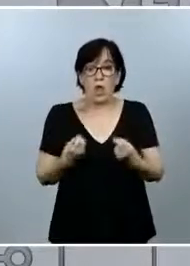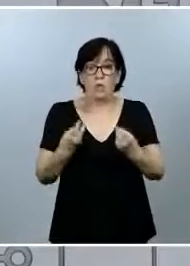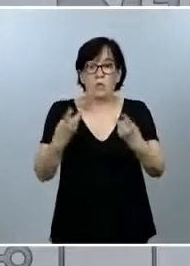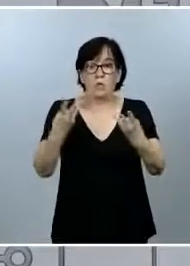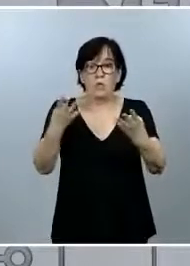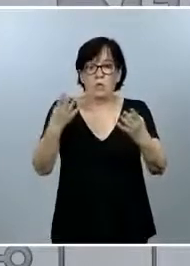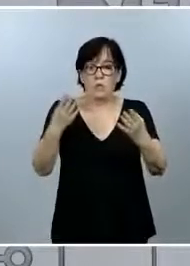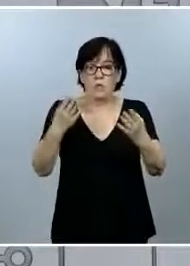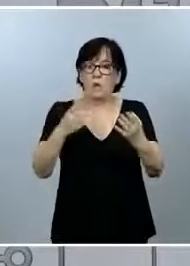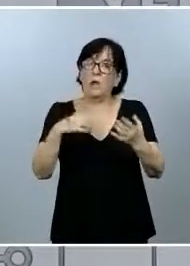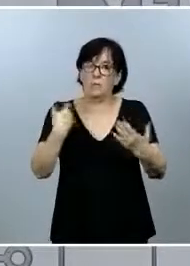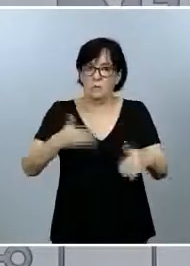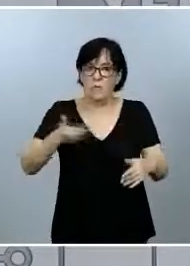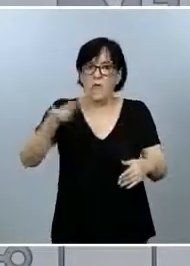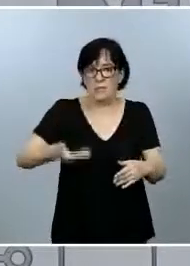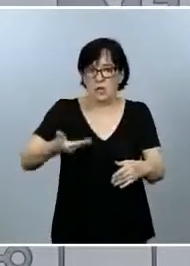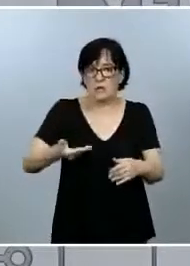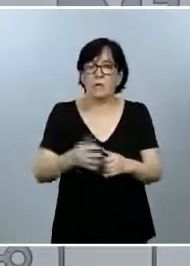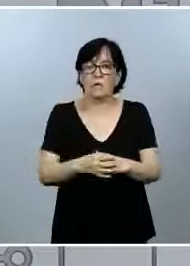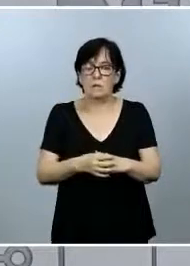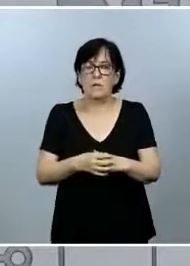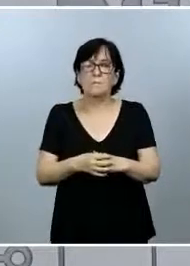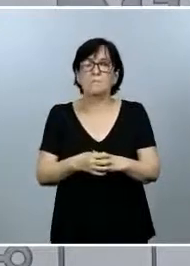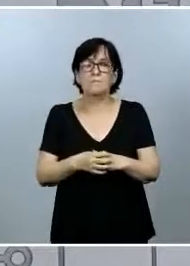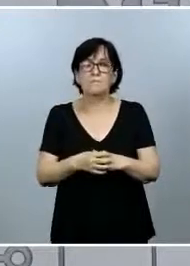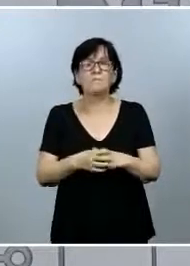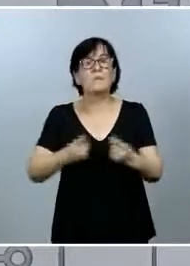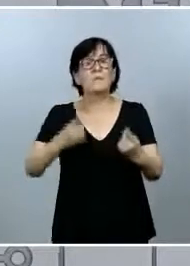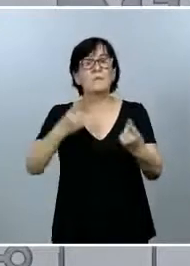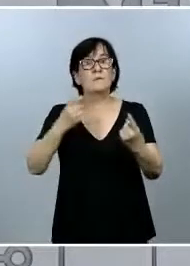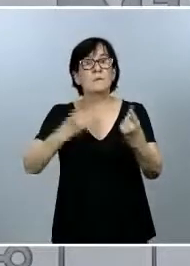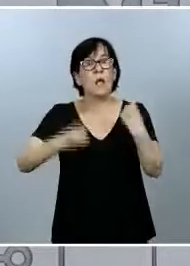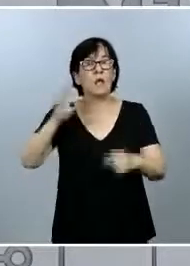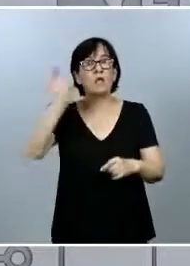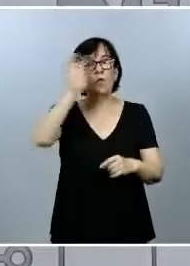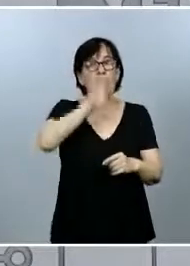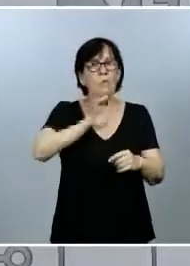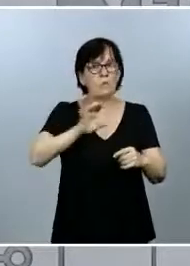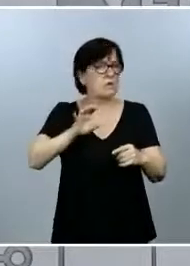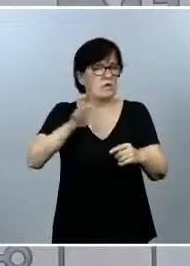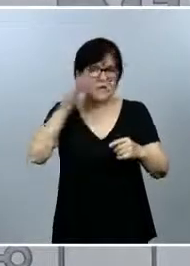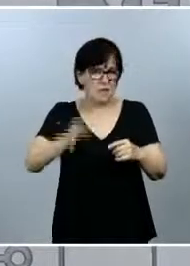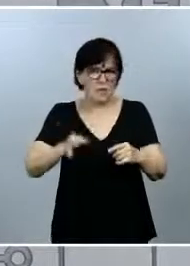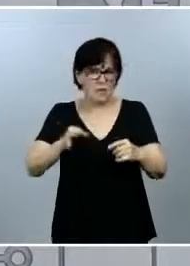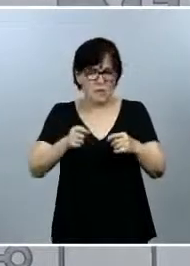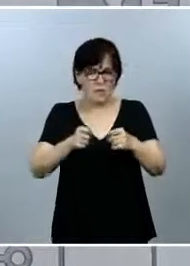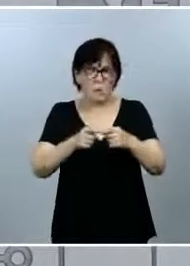son importantes. Algunas comunidades van a aumentar el número de casos